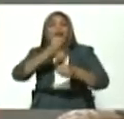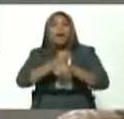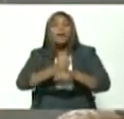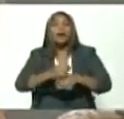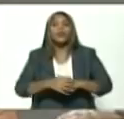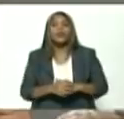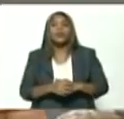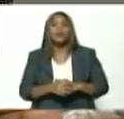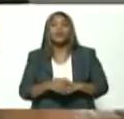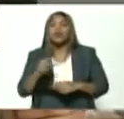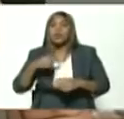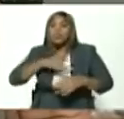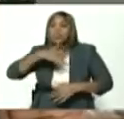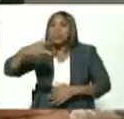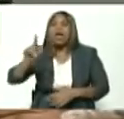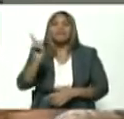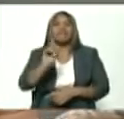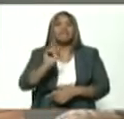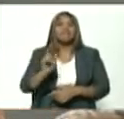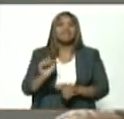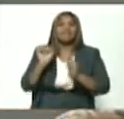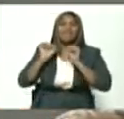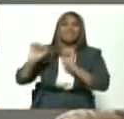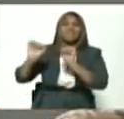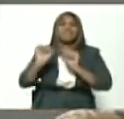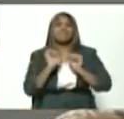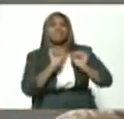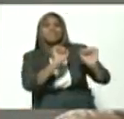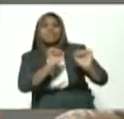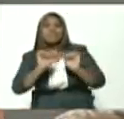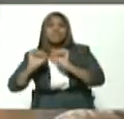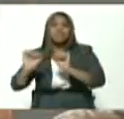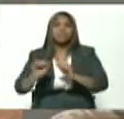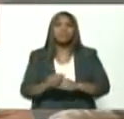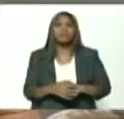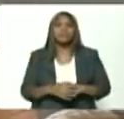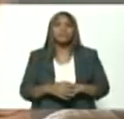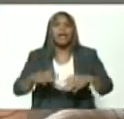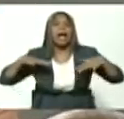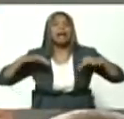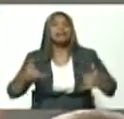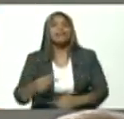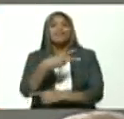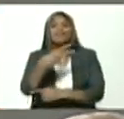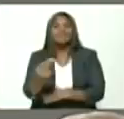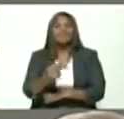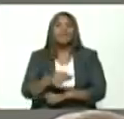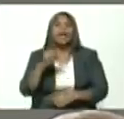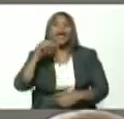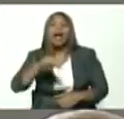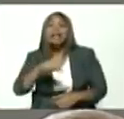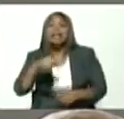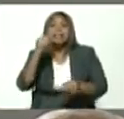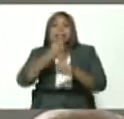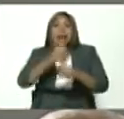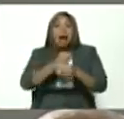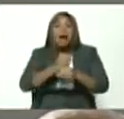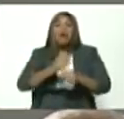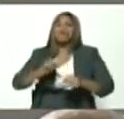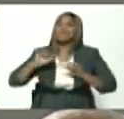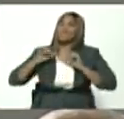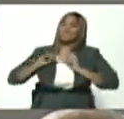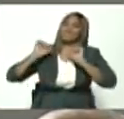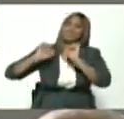no se van a dejar ni vencer ni demoralizar ni derrotar no cuenten con la clase obrera para la traición